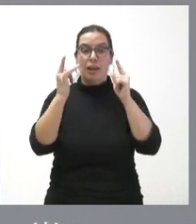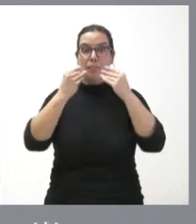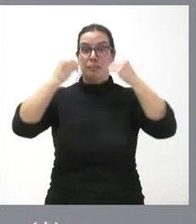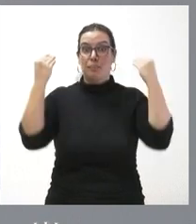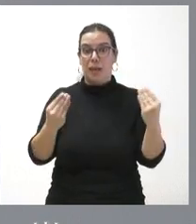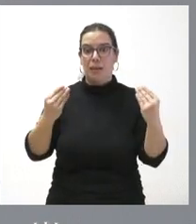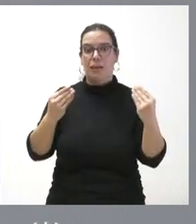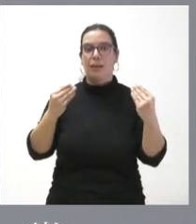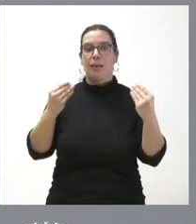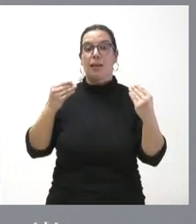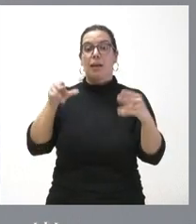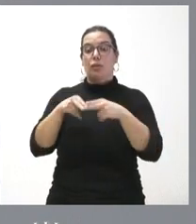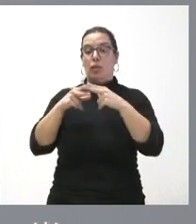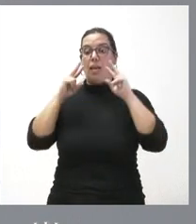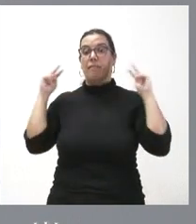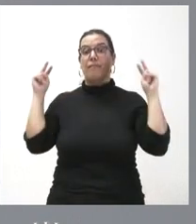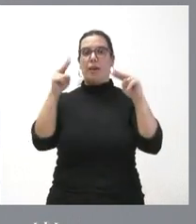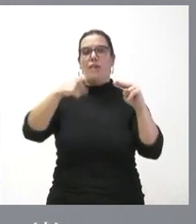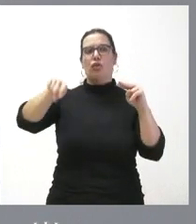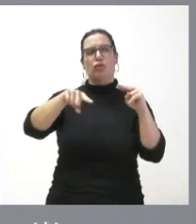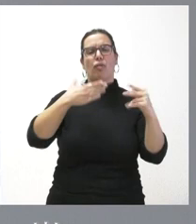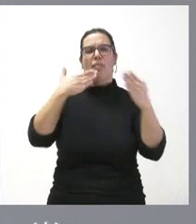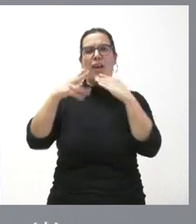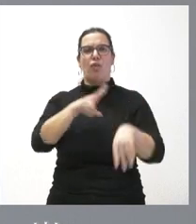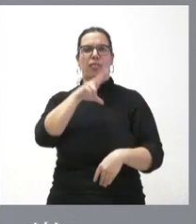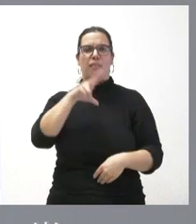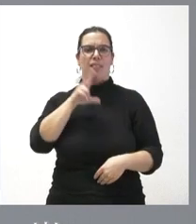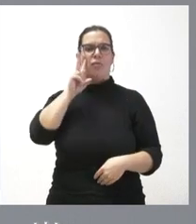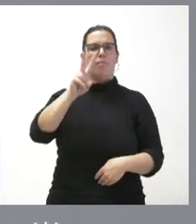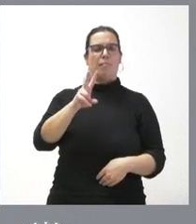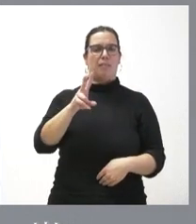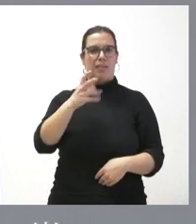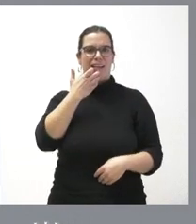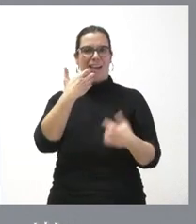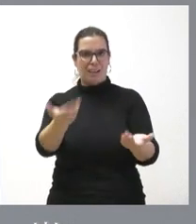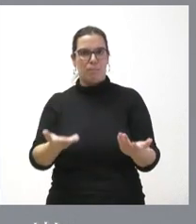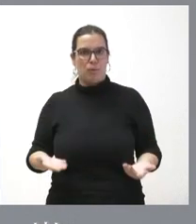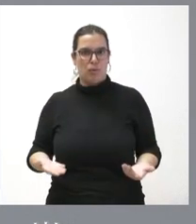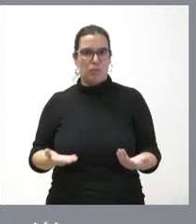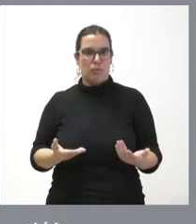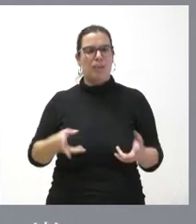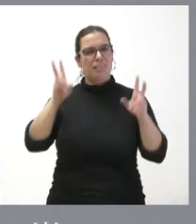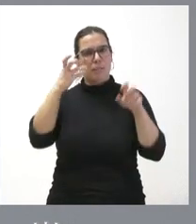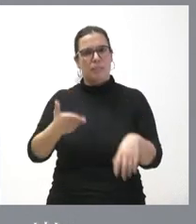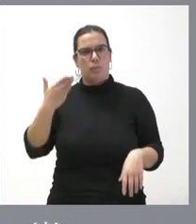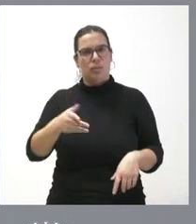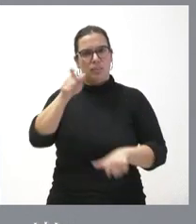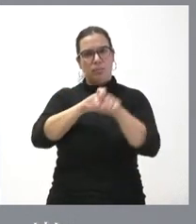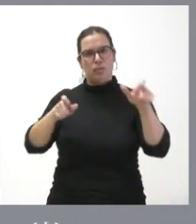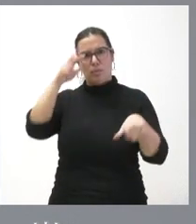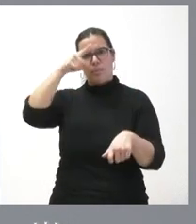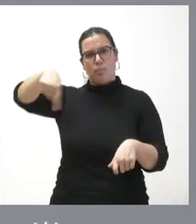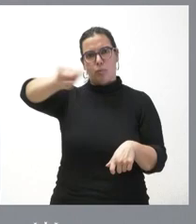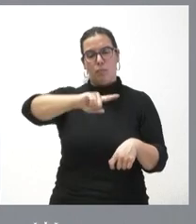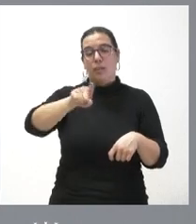de un diálogo y un debate civilizado sobre asuntos muy importantes que preocupan a la gente en esto en lo que a nosotros nos pueda